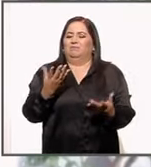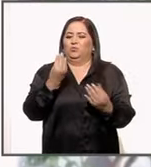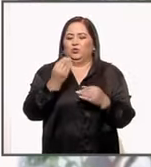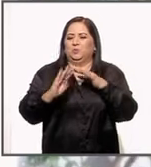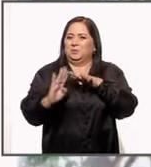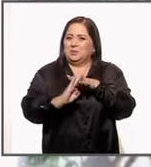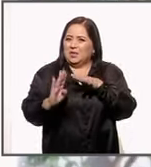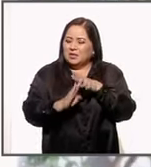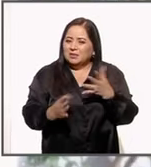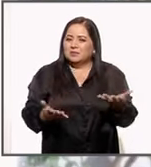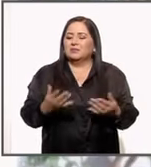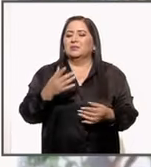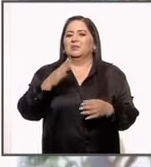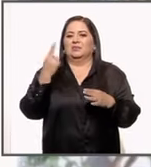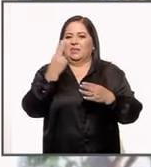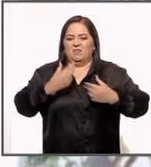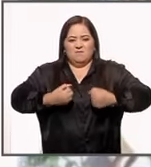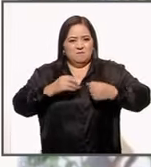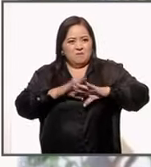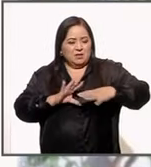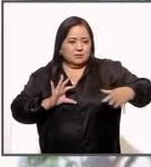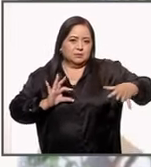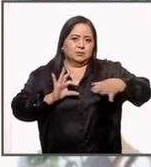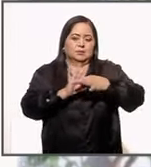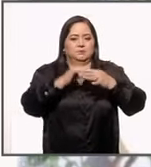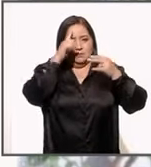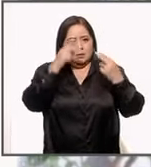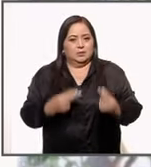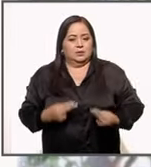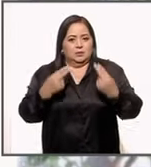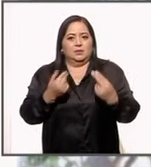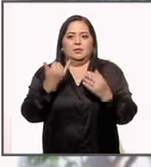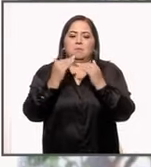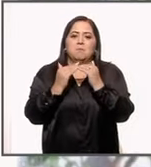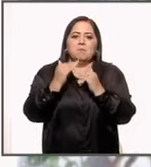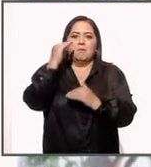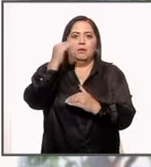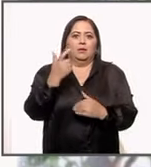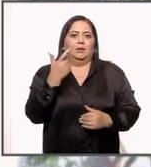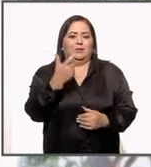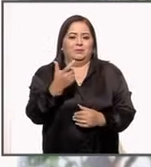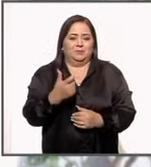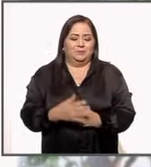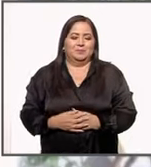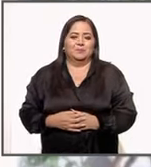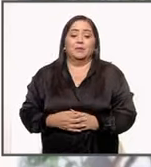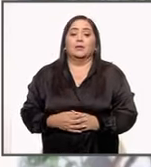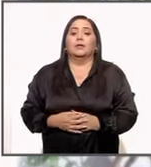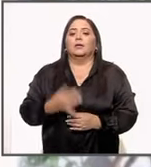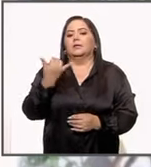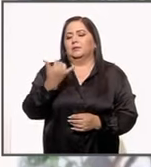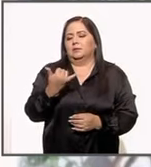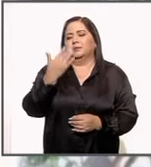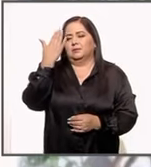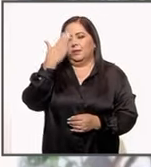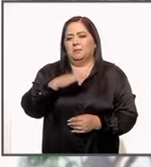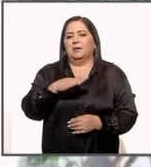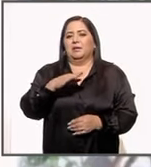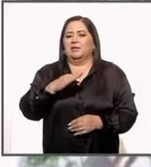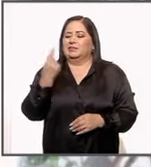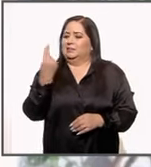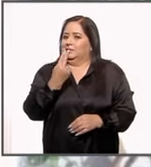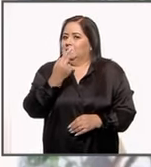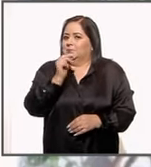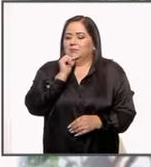migración, de fortalecer los lazos comerciales y el crecimiento económico y desde luego combatir el